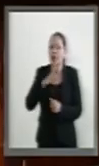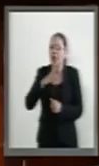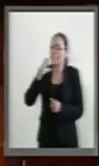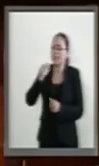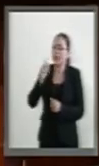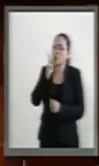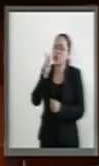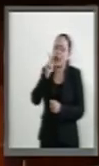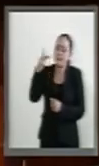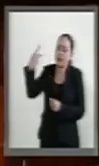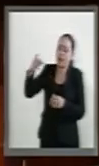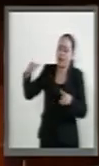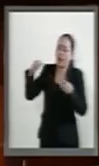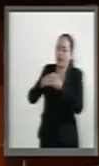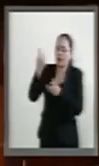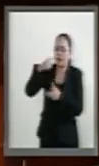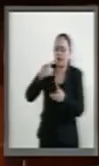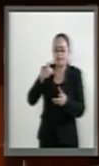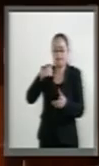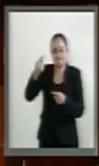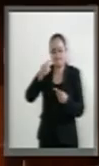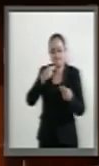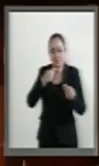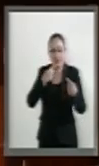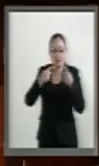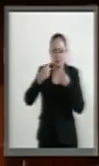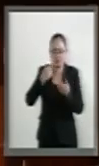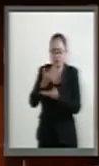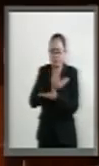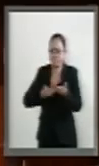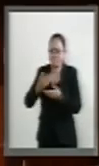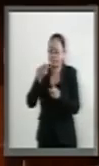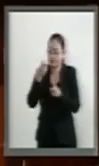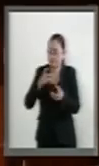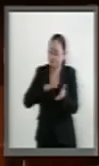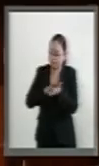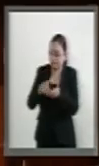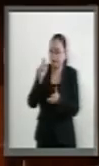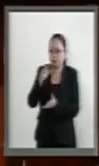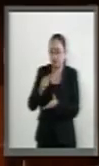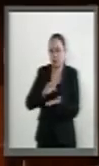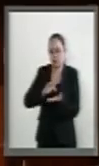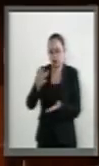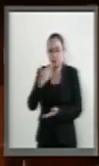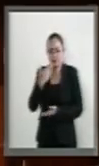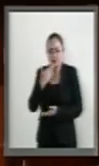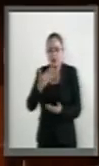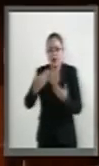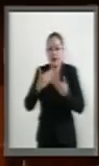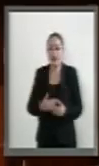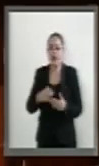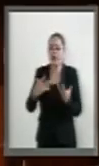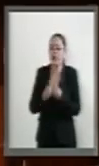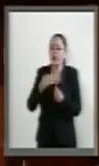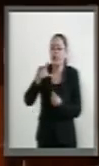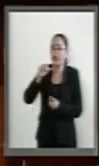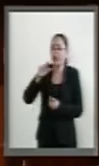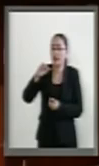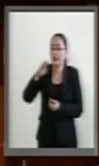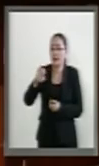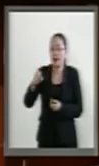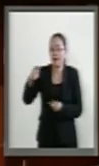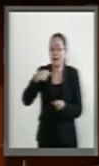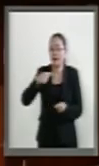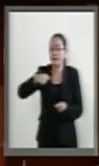esfuerzos de negociación entre las distintas partes. Y con el Caribe, en lo particular, también